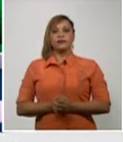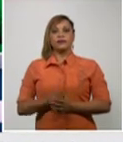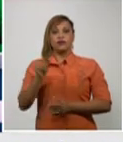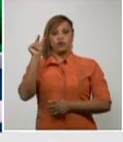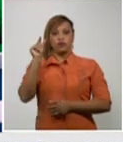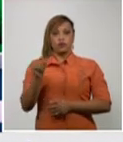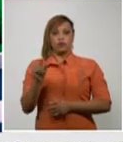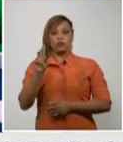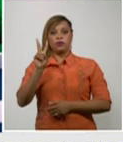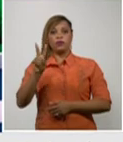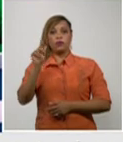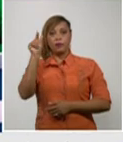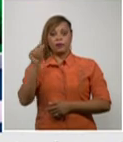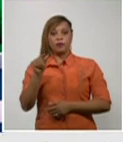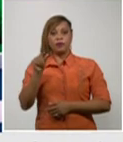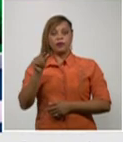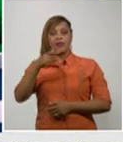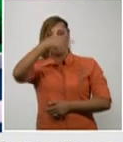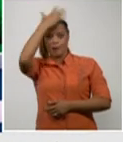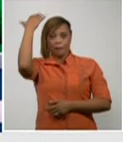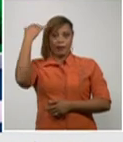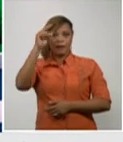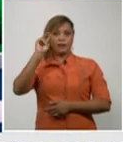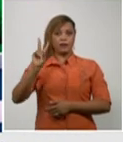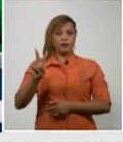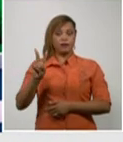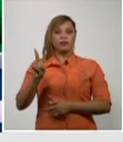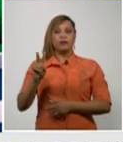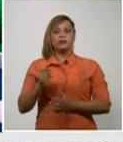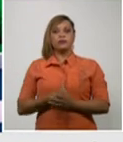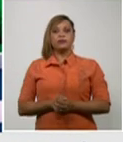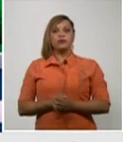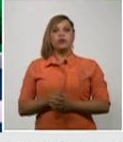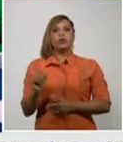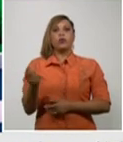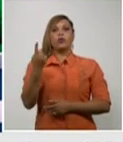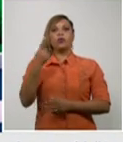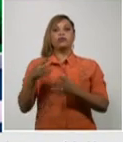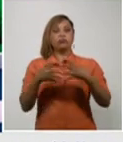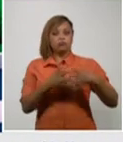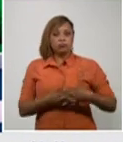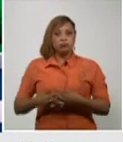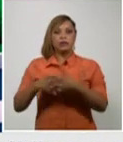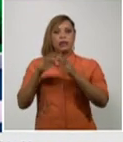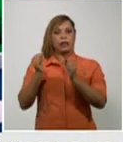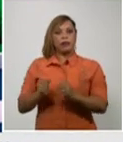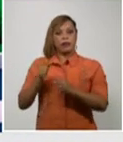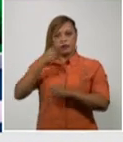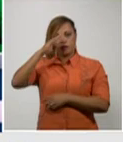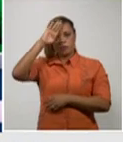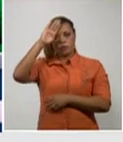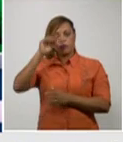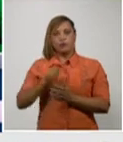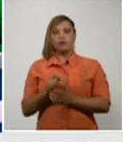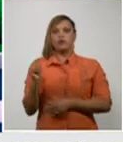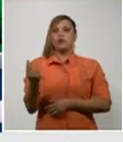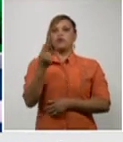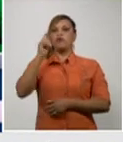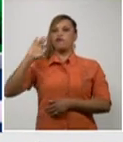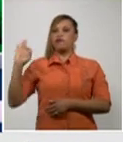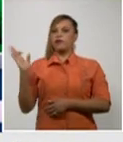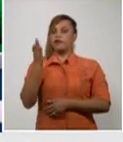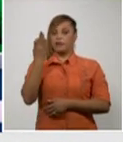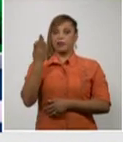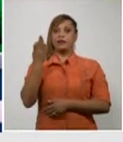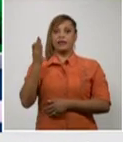nuestro país un americano también que se encontraba en nuestro país un francés que procedía